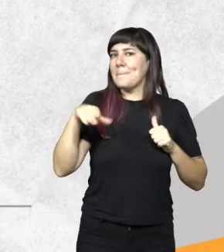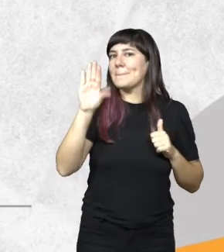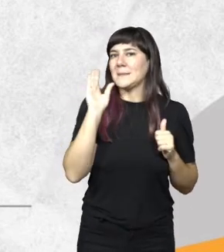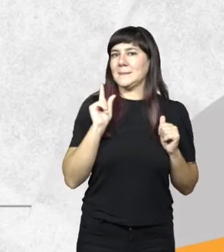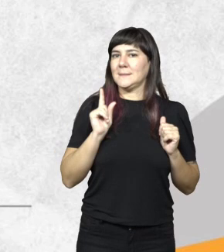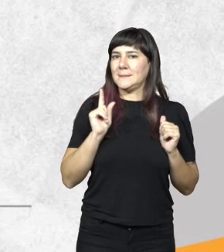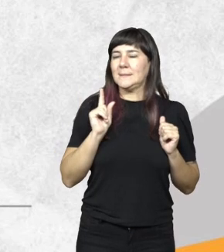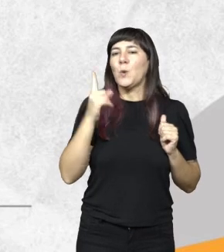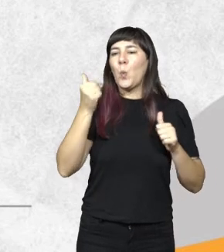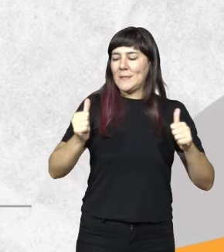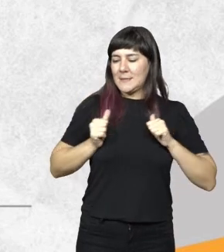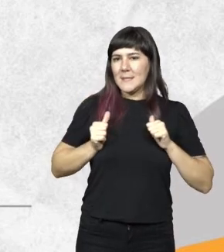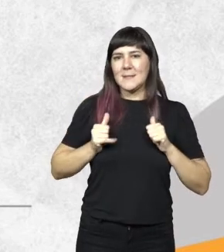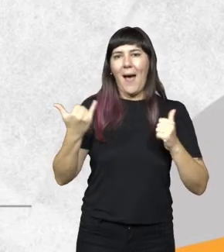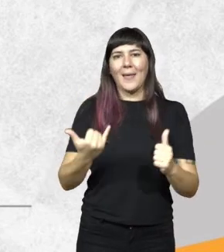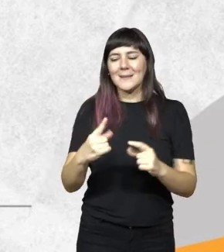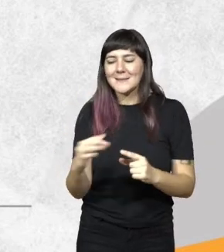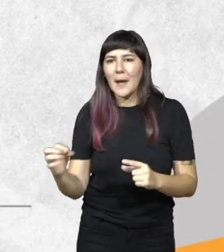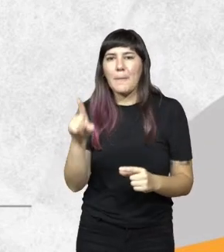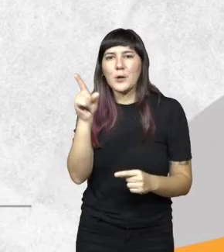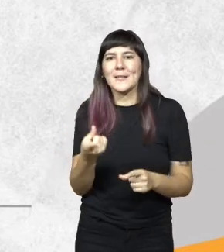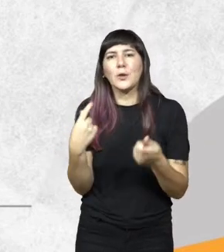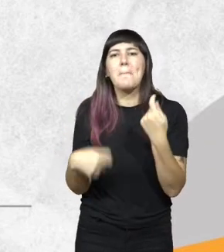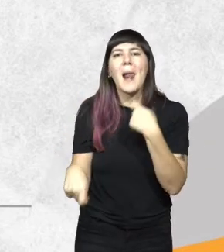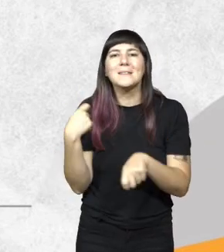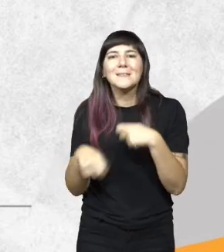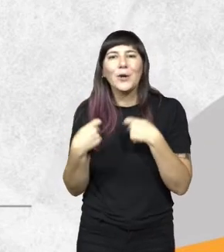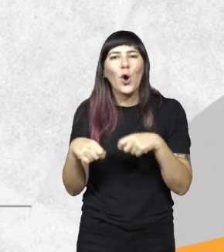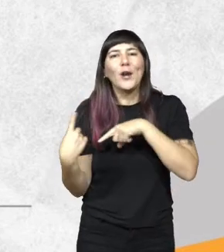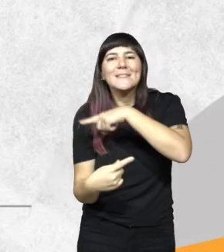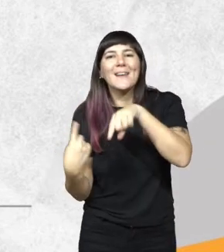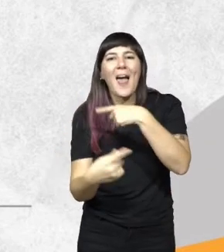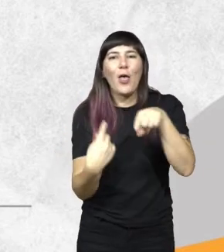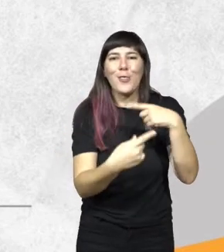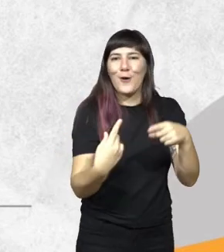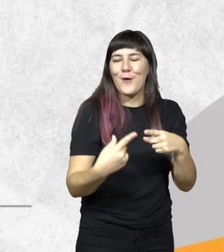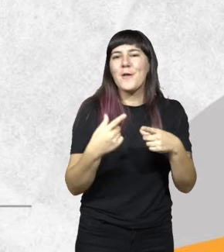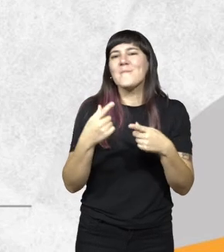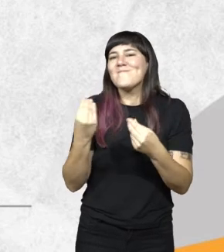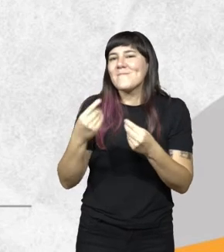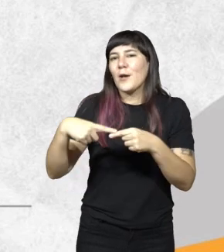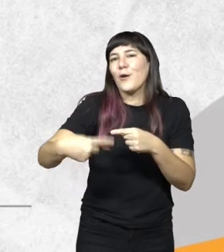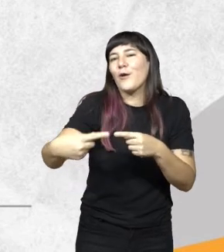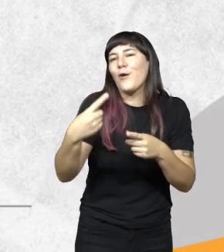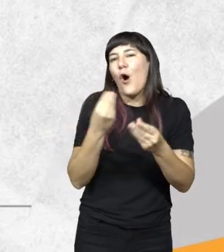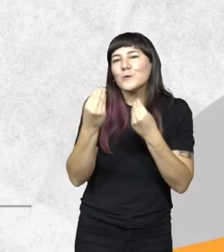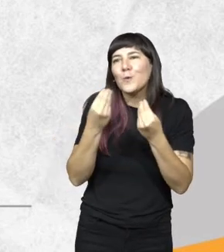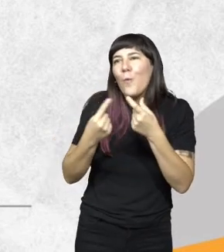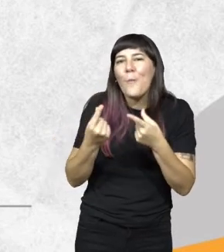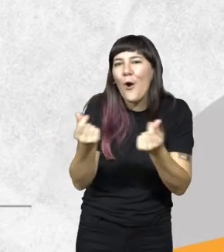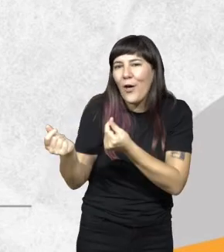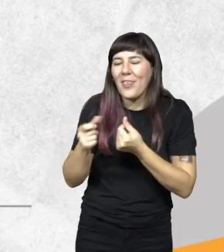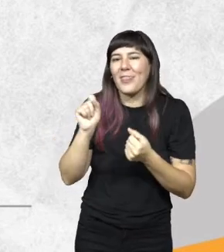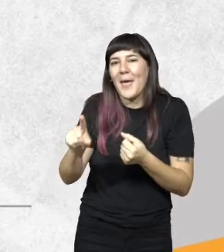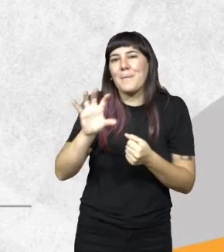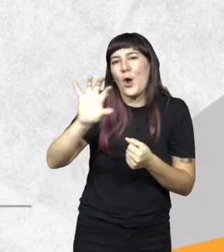silla que está formada por el 100% de práctico reciclado, producto del consumo en la provincia, de las actividades industriales reciclado en